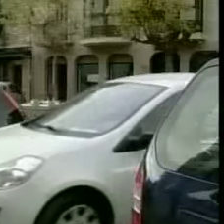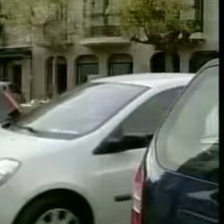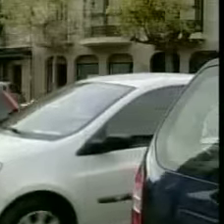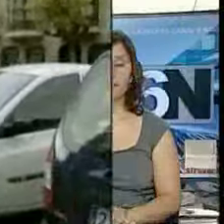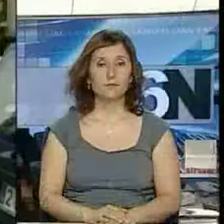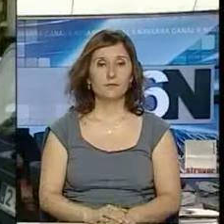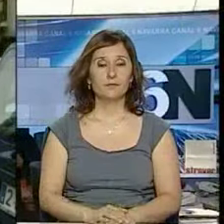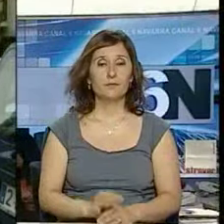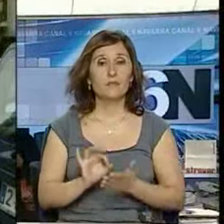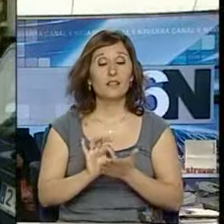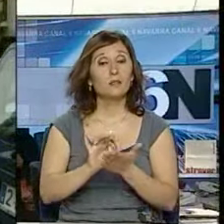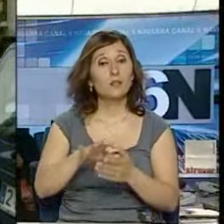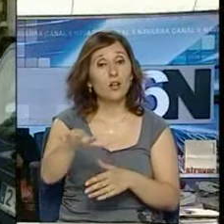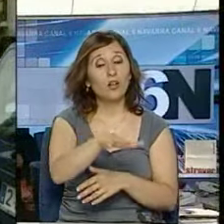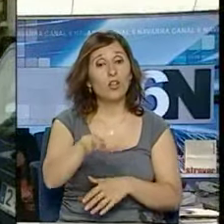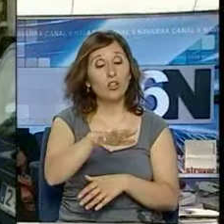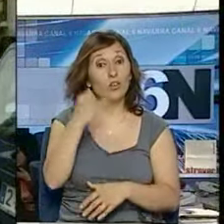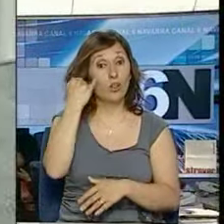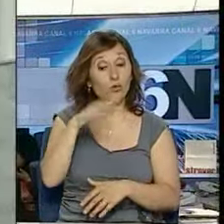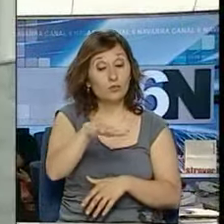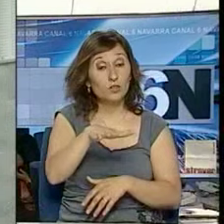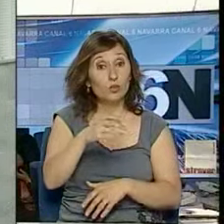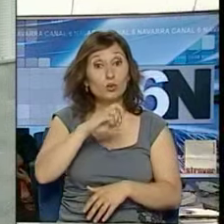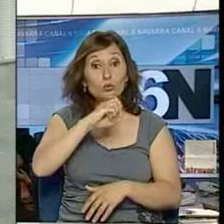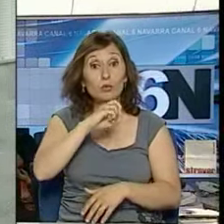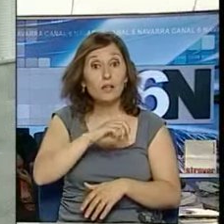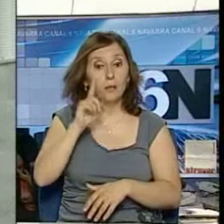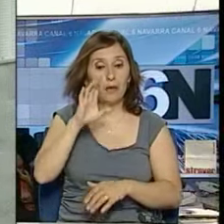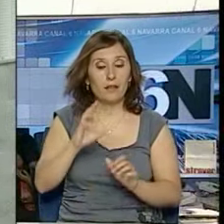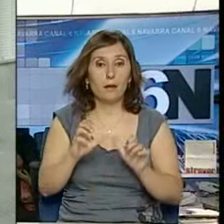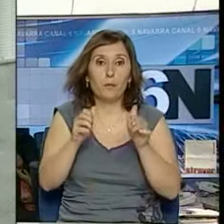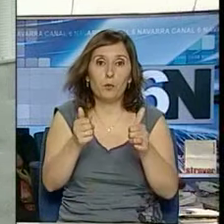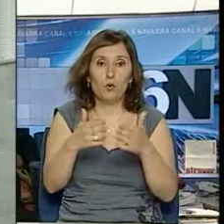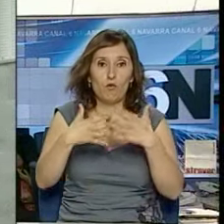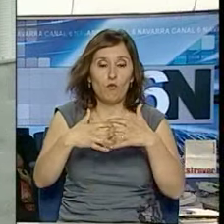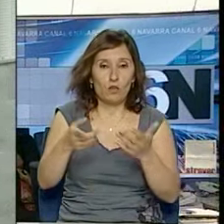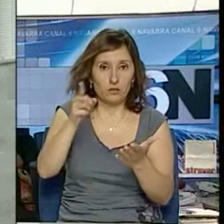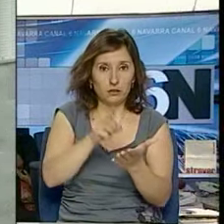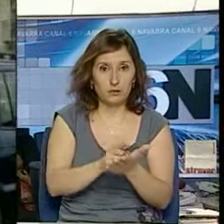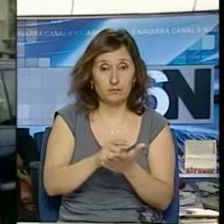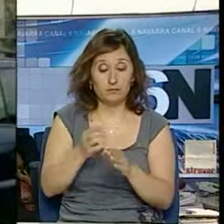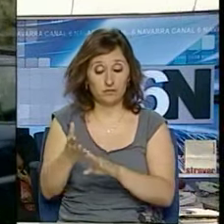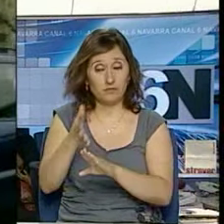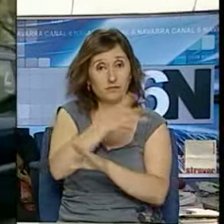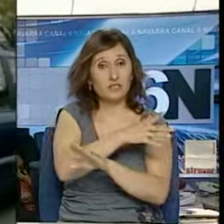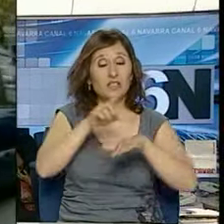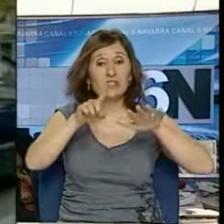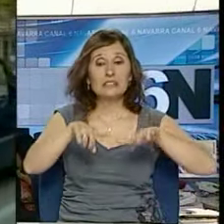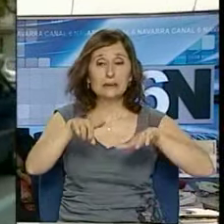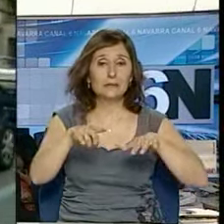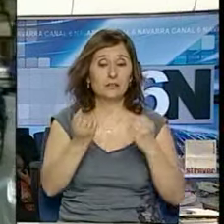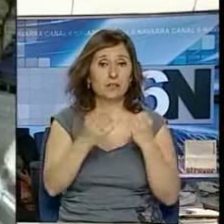El servicio de zona azul de Tudela parece que se va a restablecer en breve y que se pondrá fin a seis meses de inactividad.